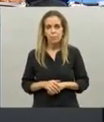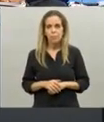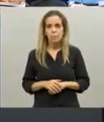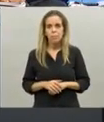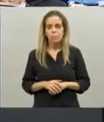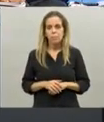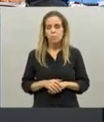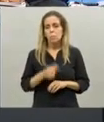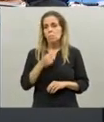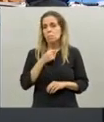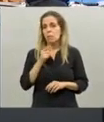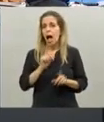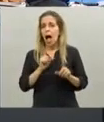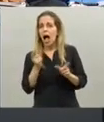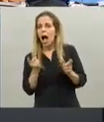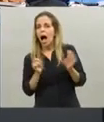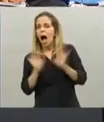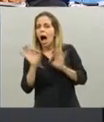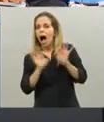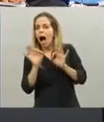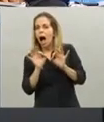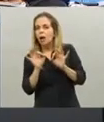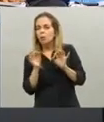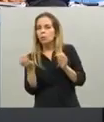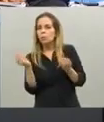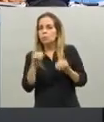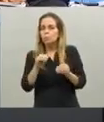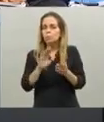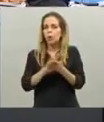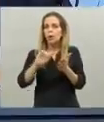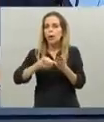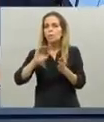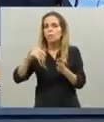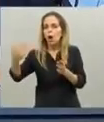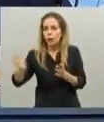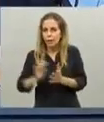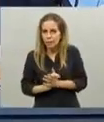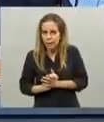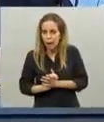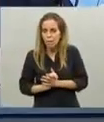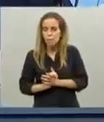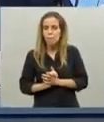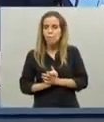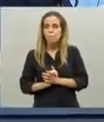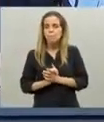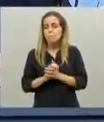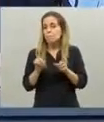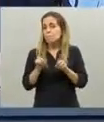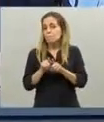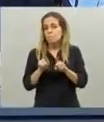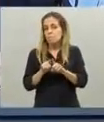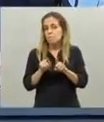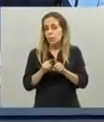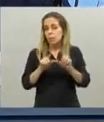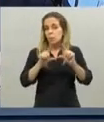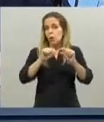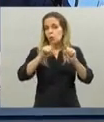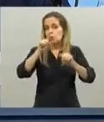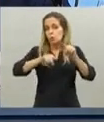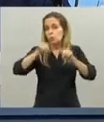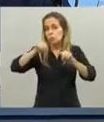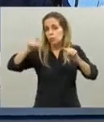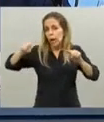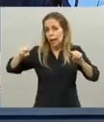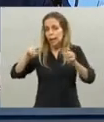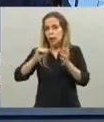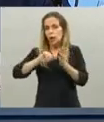voy a agregar algunas cuestiones específicas de la provincia de Buenos Aires, voy a empezar diciendo la misma cifra que dijo Horacio recién